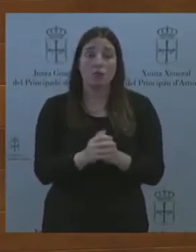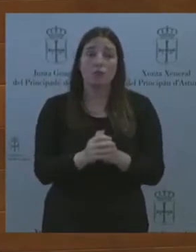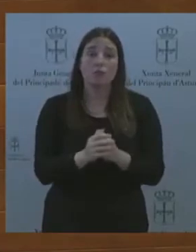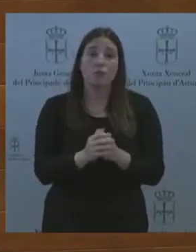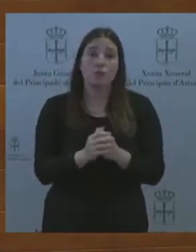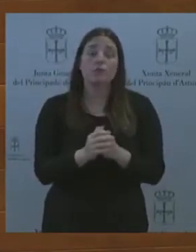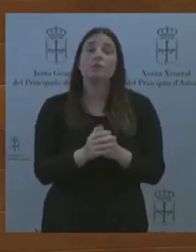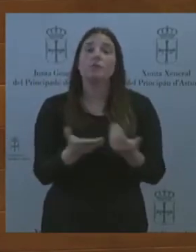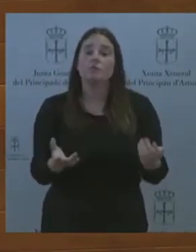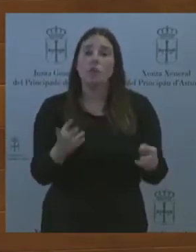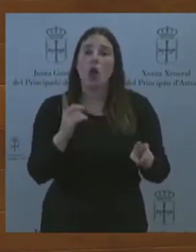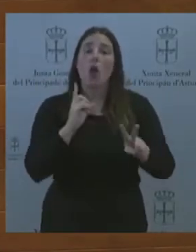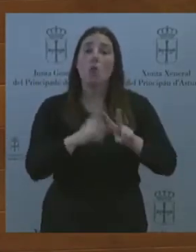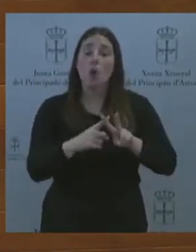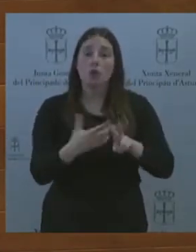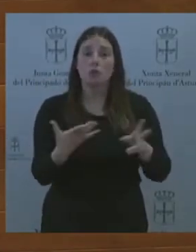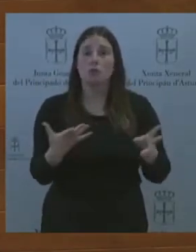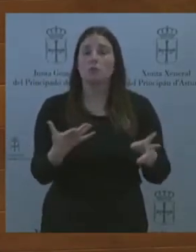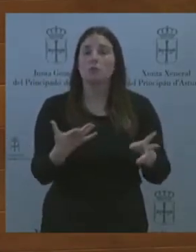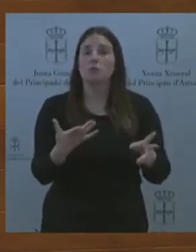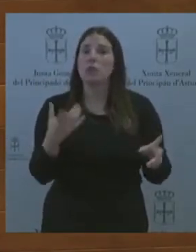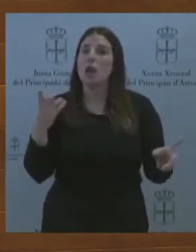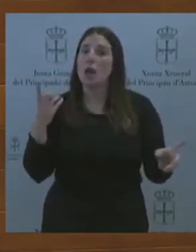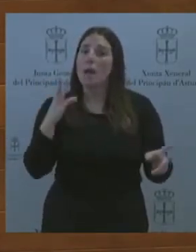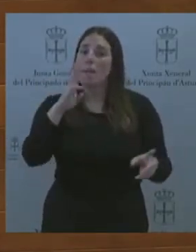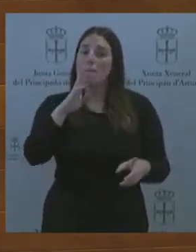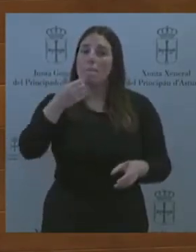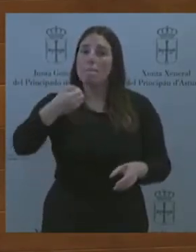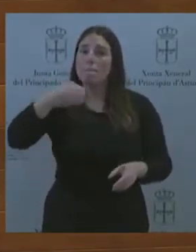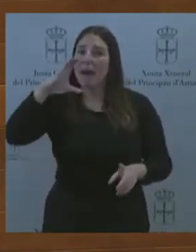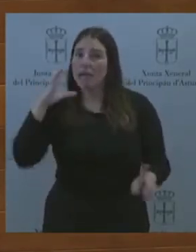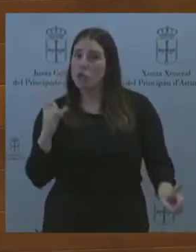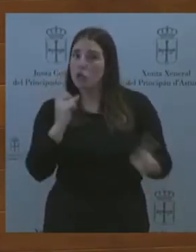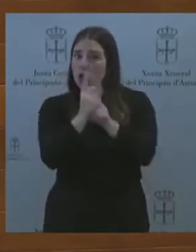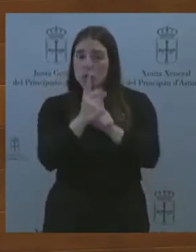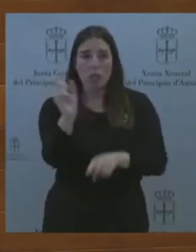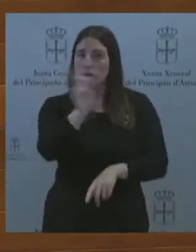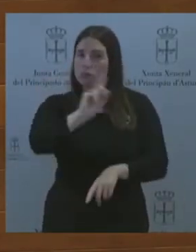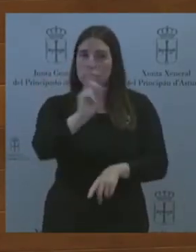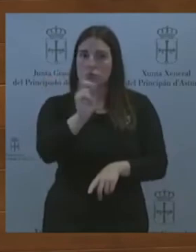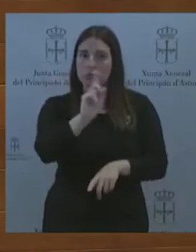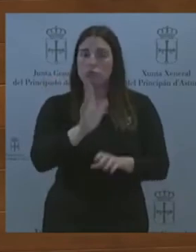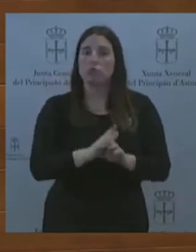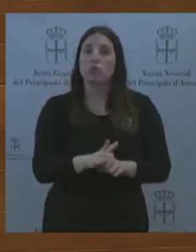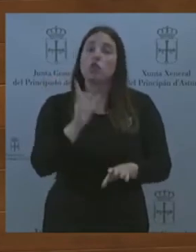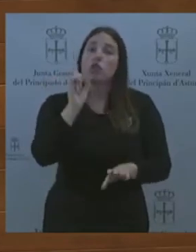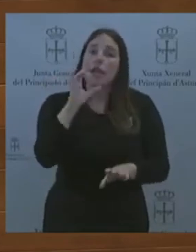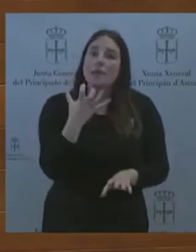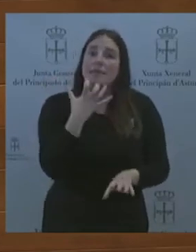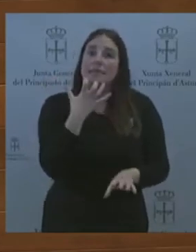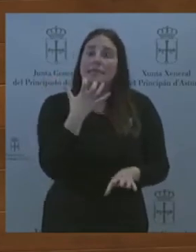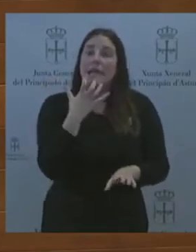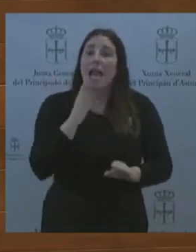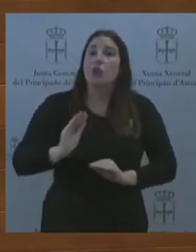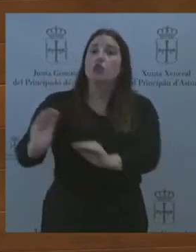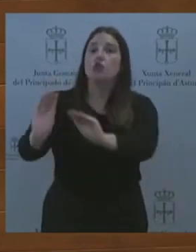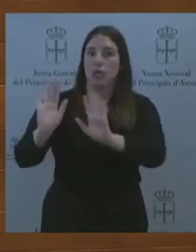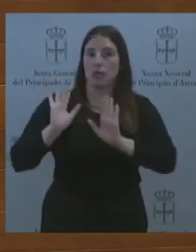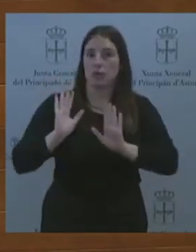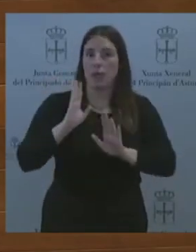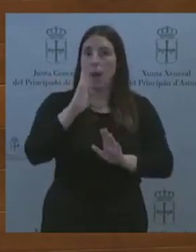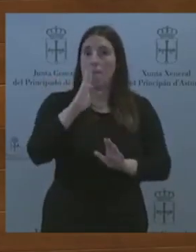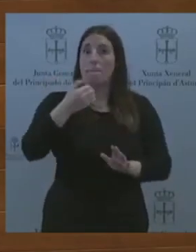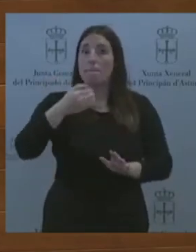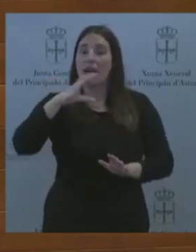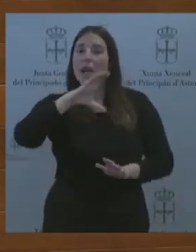de la PAC. Vox solo está en contra de la PAC que propone su gobierno. Ahí sí. Y sobre la devolución de los montes vecinales